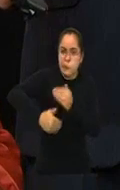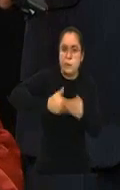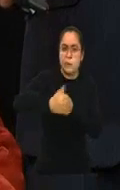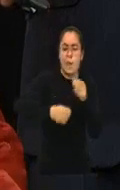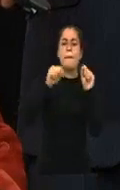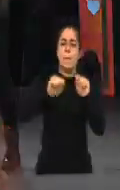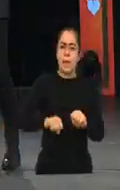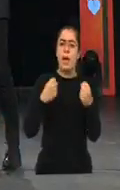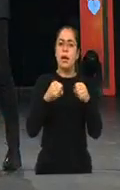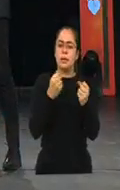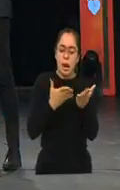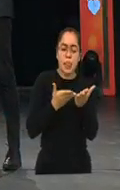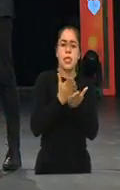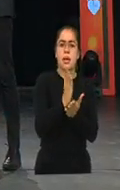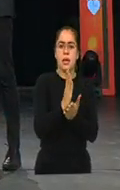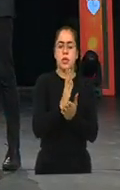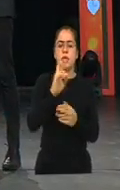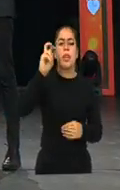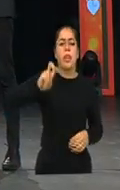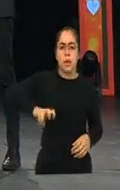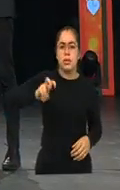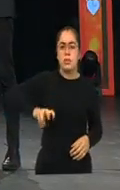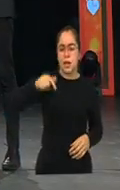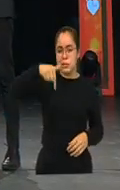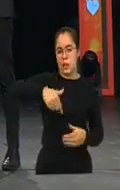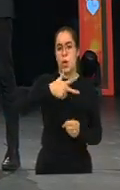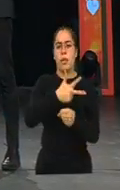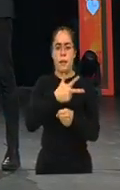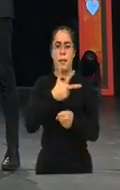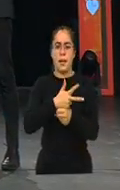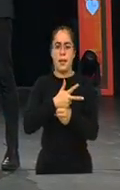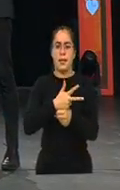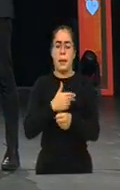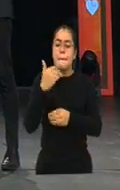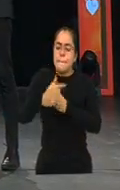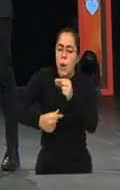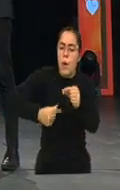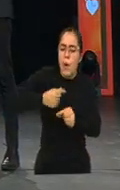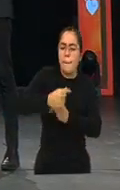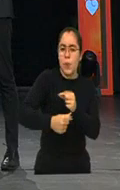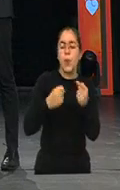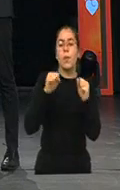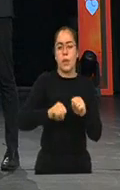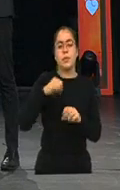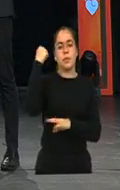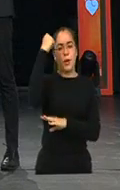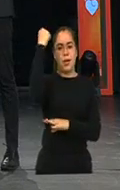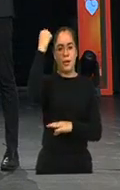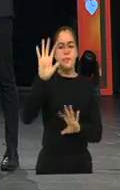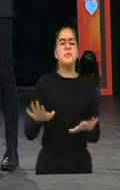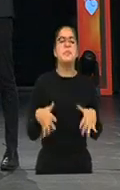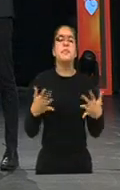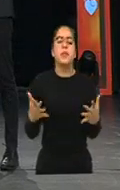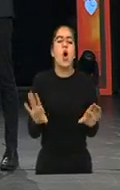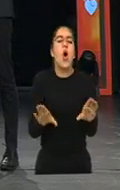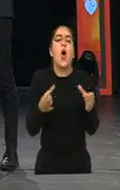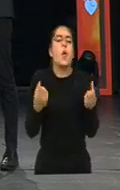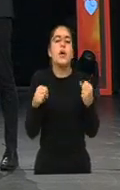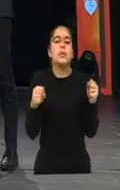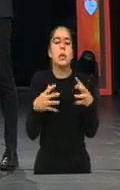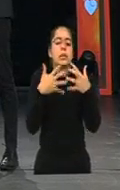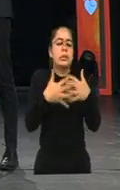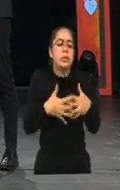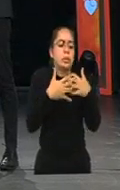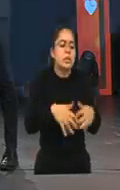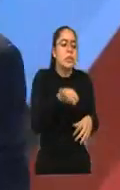derechos que son muy necesarios aquí en Guatemala. Paso a paso vamos a lograrlo. Sí, cómo llegamos al corazón de esos empresarios que nos están viendo ahora y que estoy